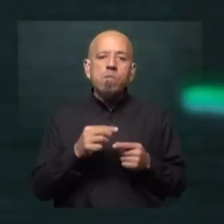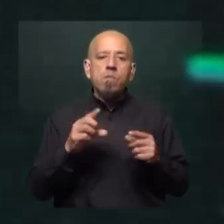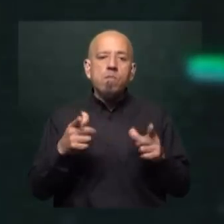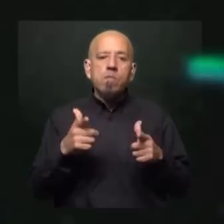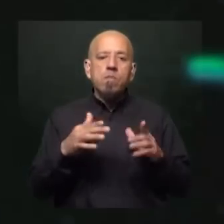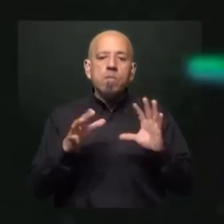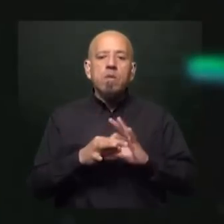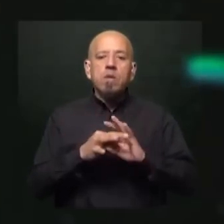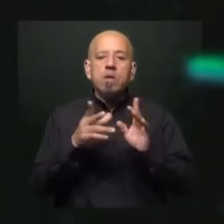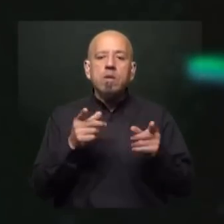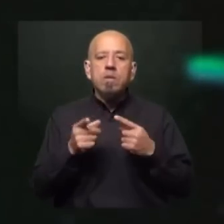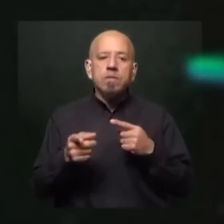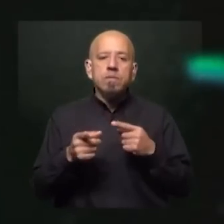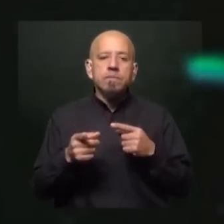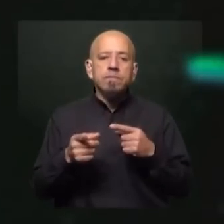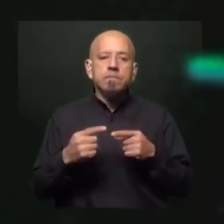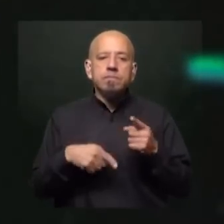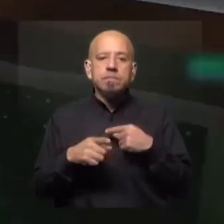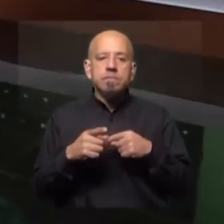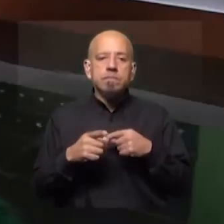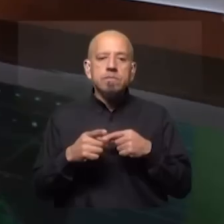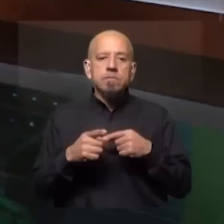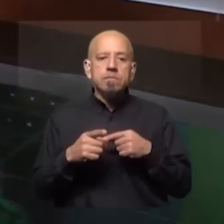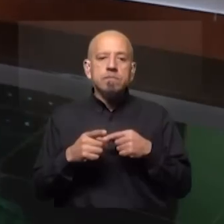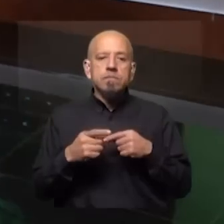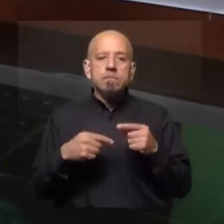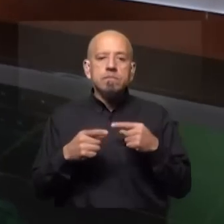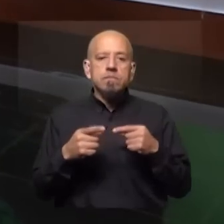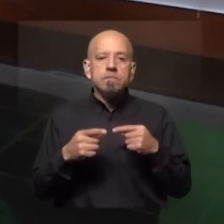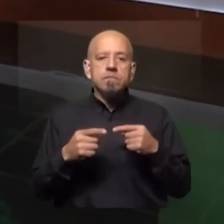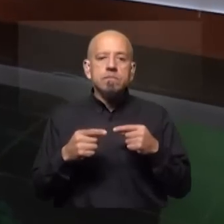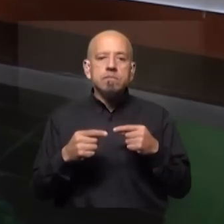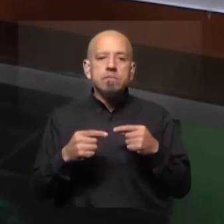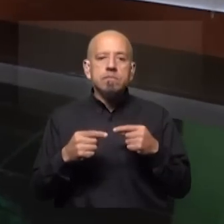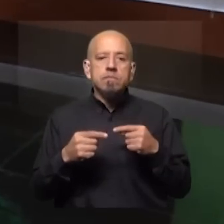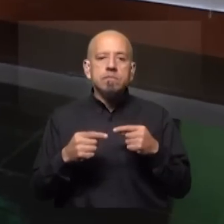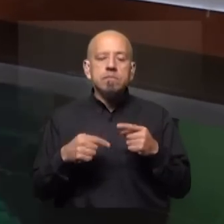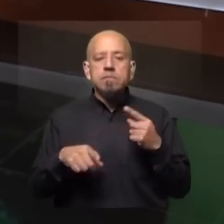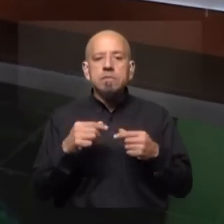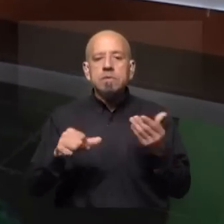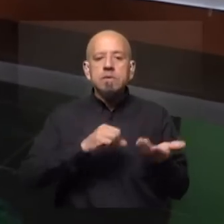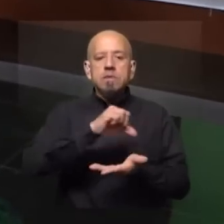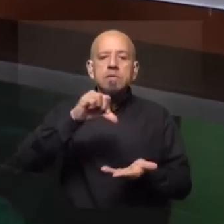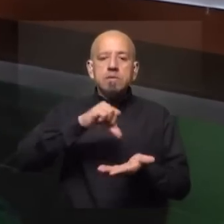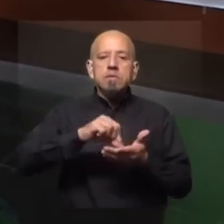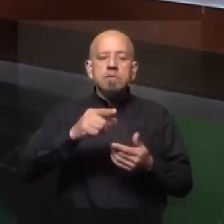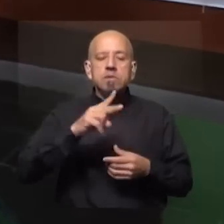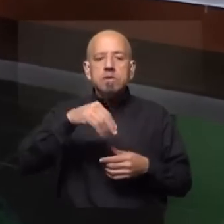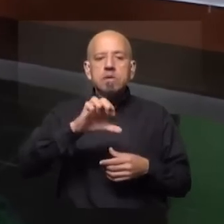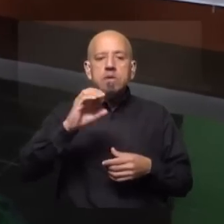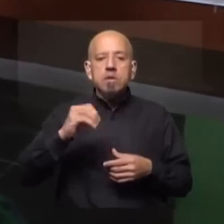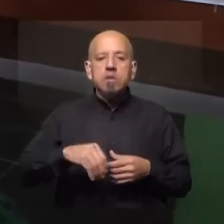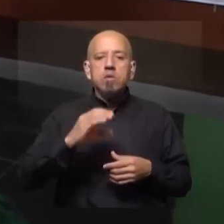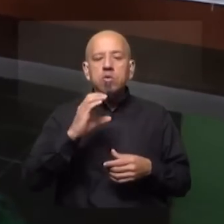fuerte, si no hay una defensa, es más fácil también determinar la explotación de los recursos de esos países. Y, bueno, el neocolonialismo del cual